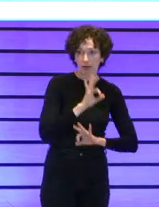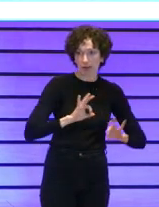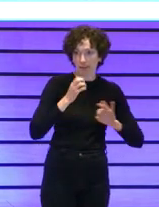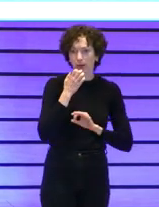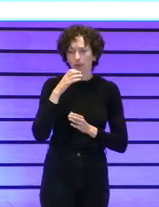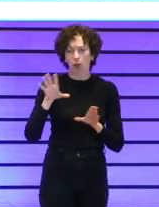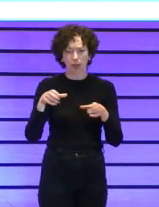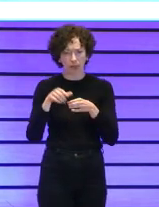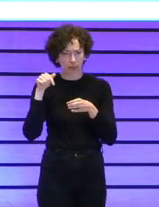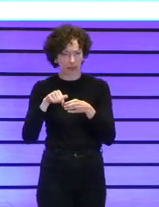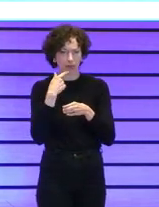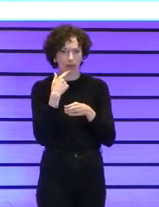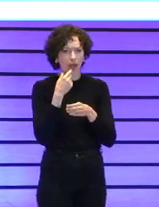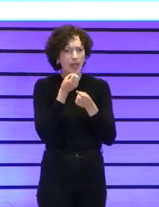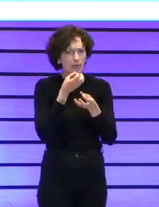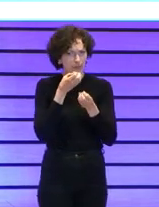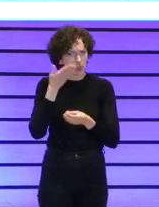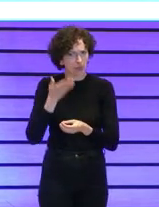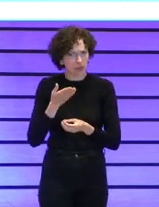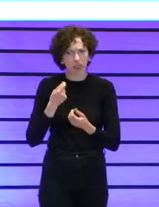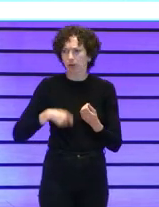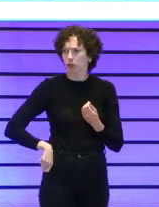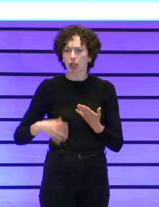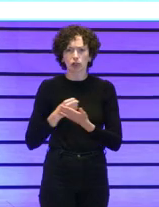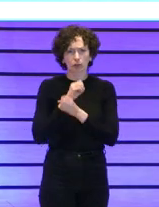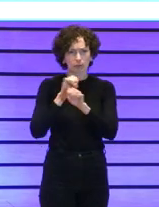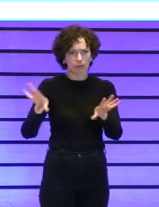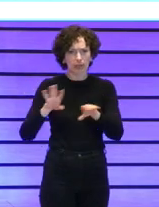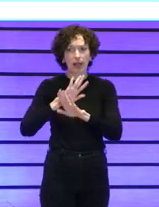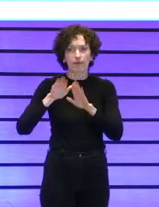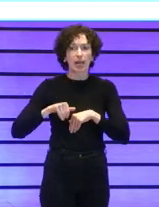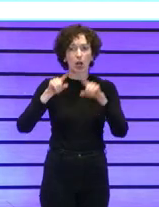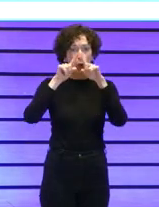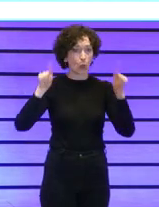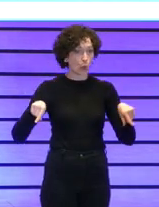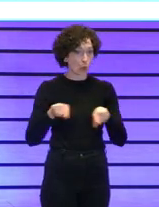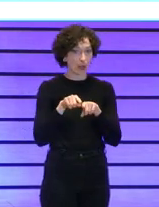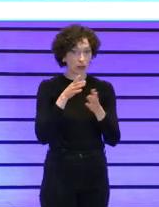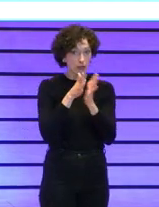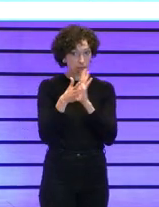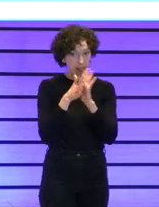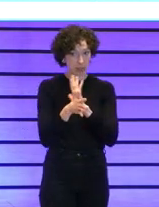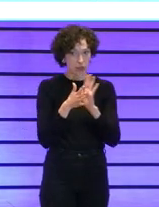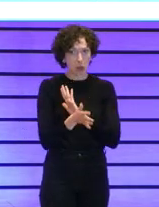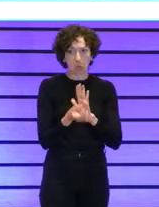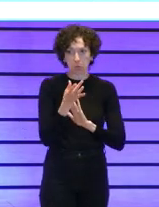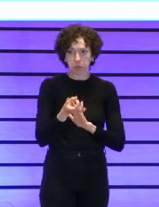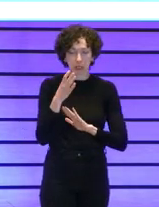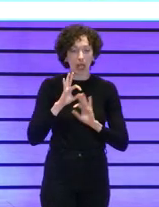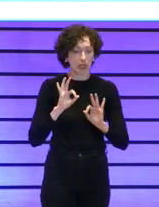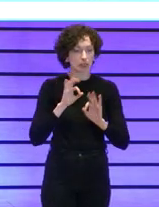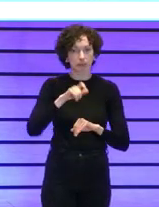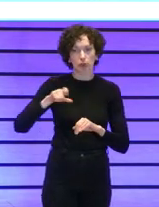información que es tan importante la vamos a llevar a todos los profesionales y han quedado unos cuadros de corto alcance ¿vale? para poder para que todo